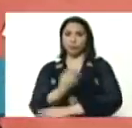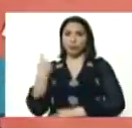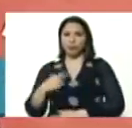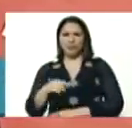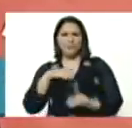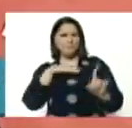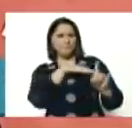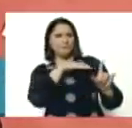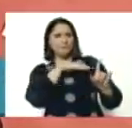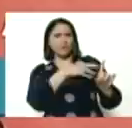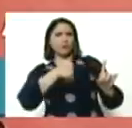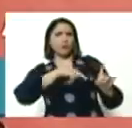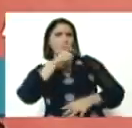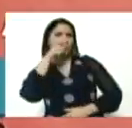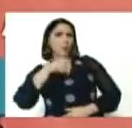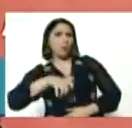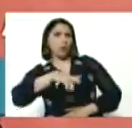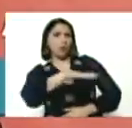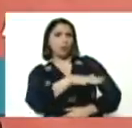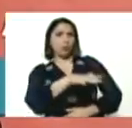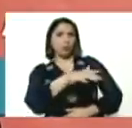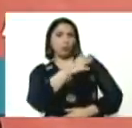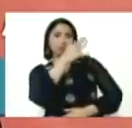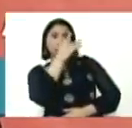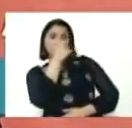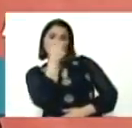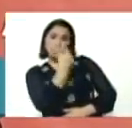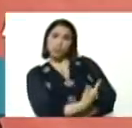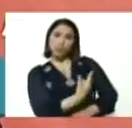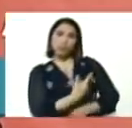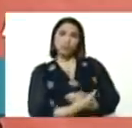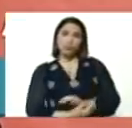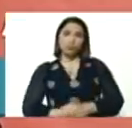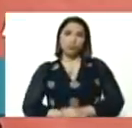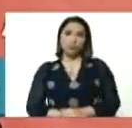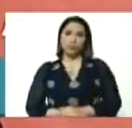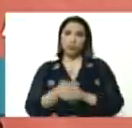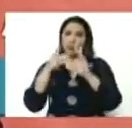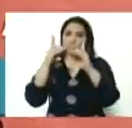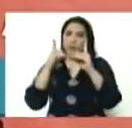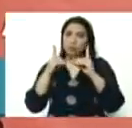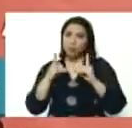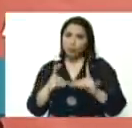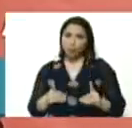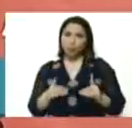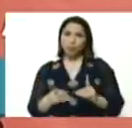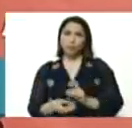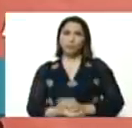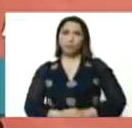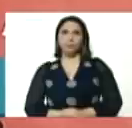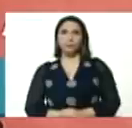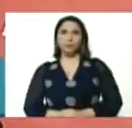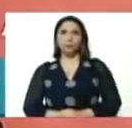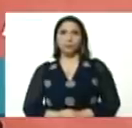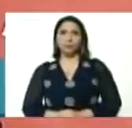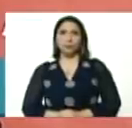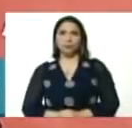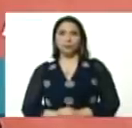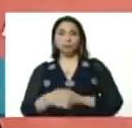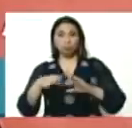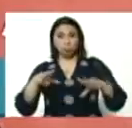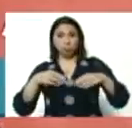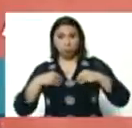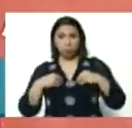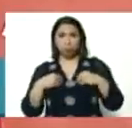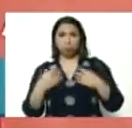atacado a nuestro pueblo, ha burlado las decisiones que se han tomado